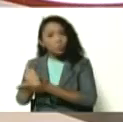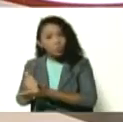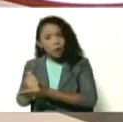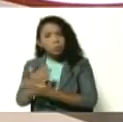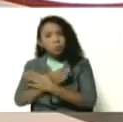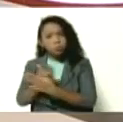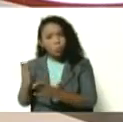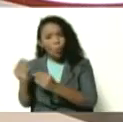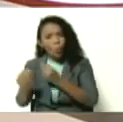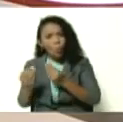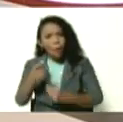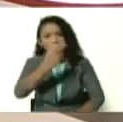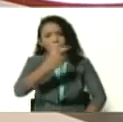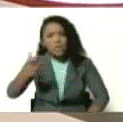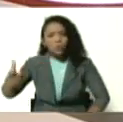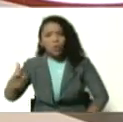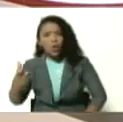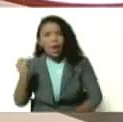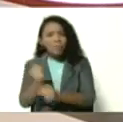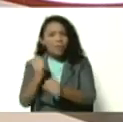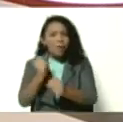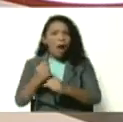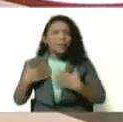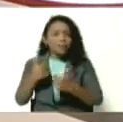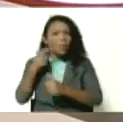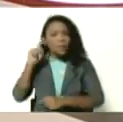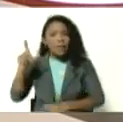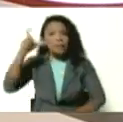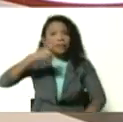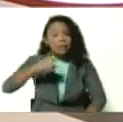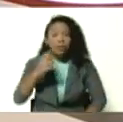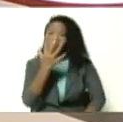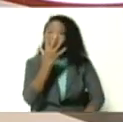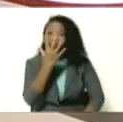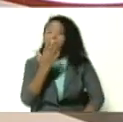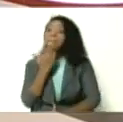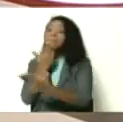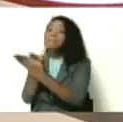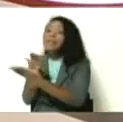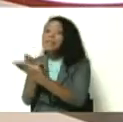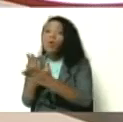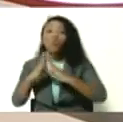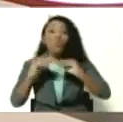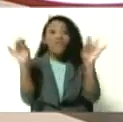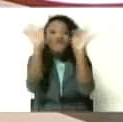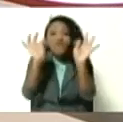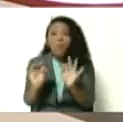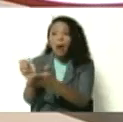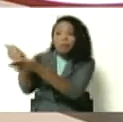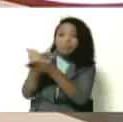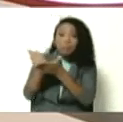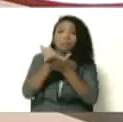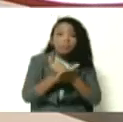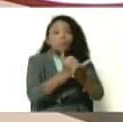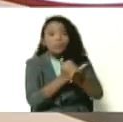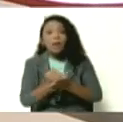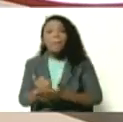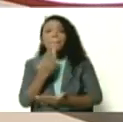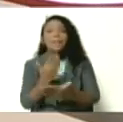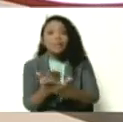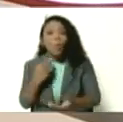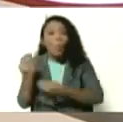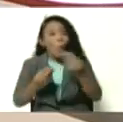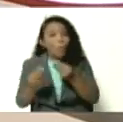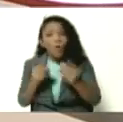veíamos también como el personal de salud está requiriendo oxígeno y lo está pidiendo por todas las vías, es una decisión expresa